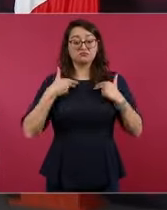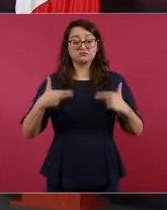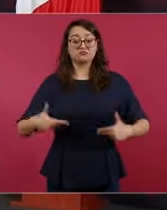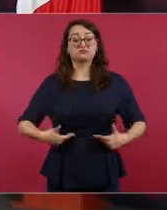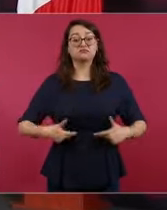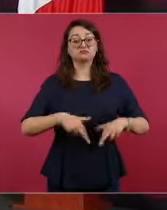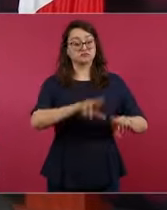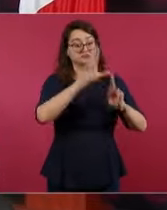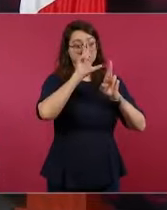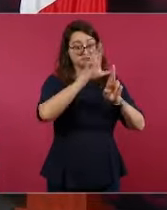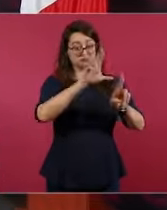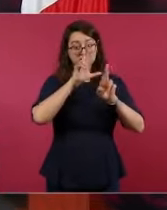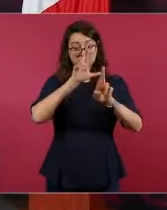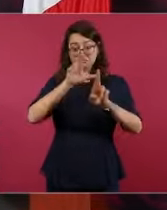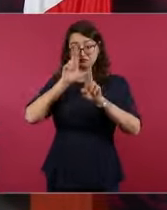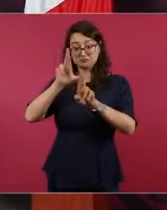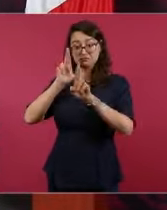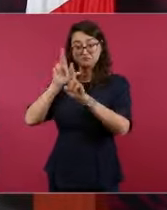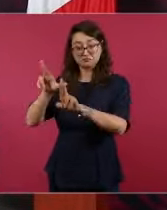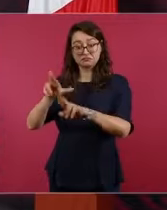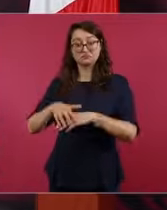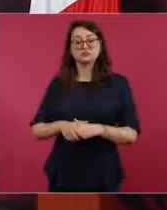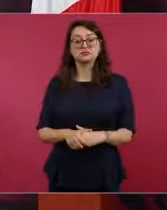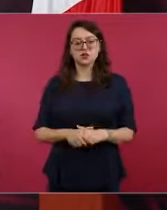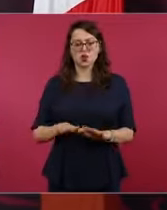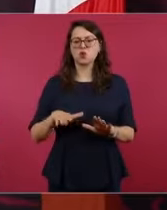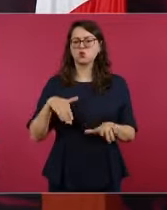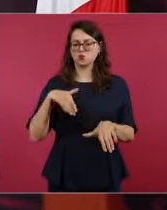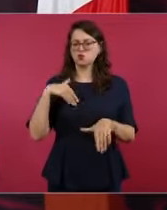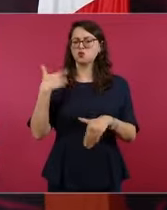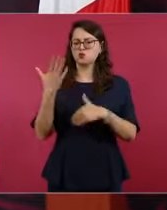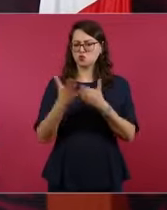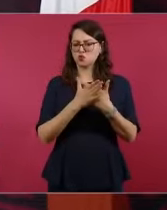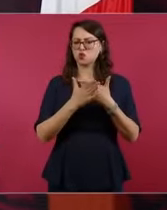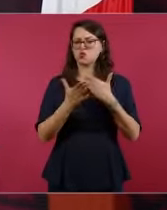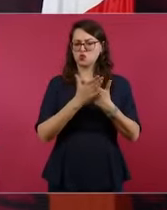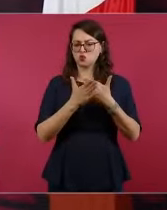En unos días más vamos a dar a conocer